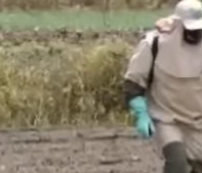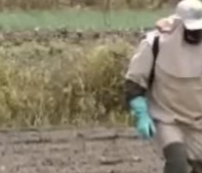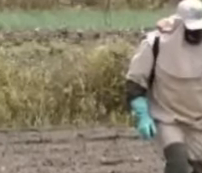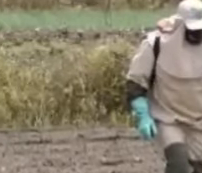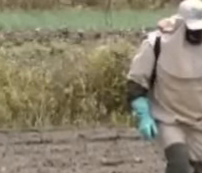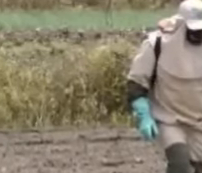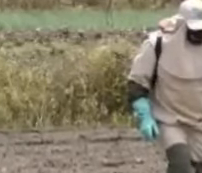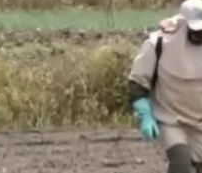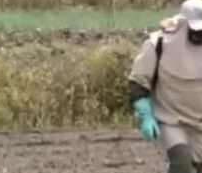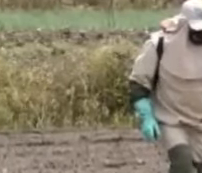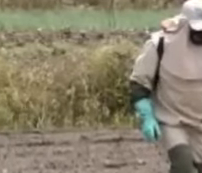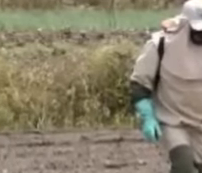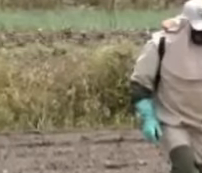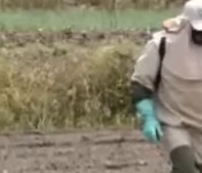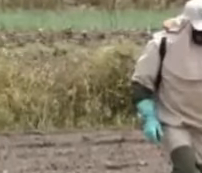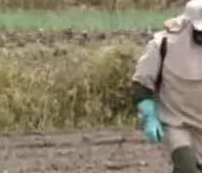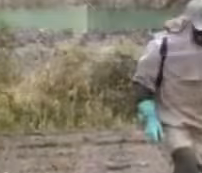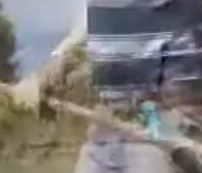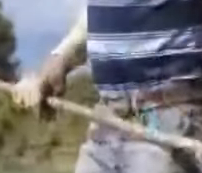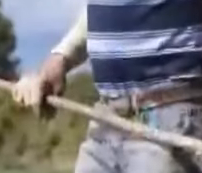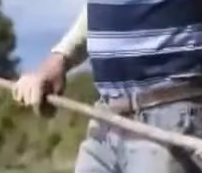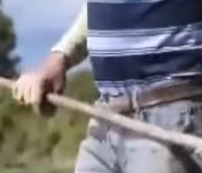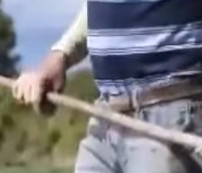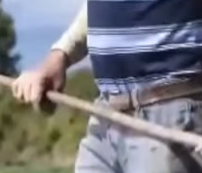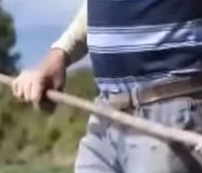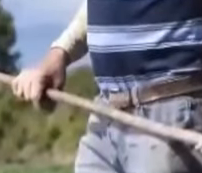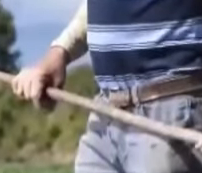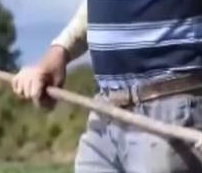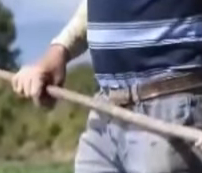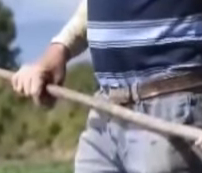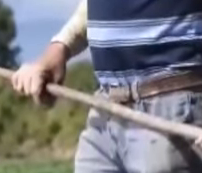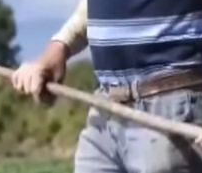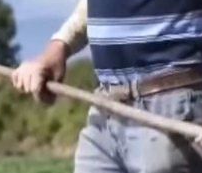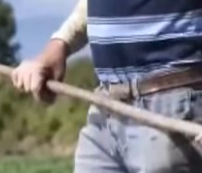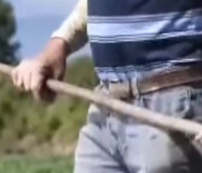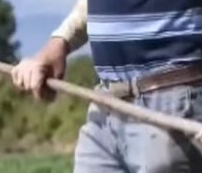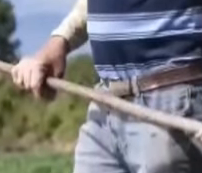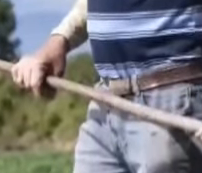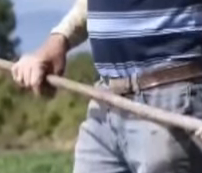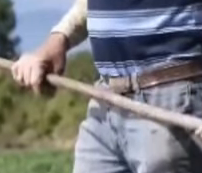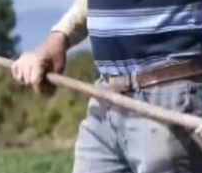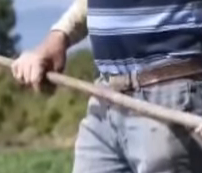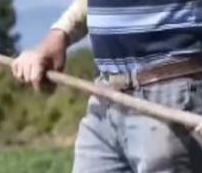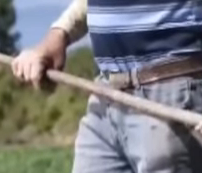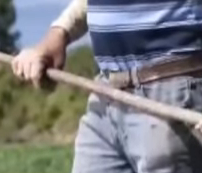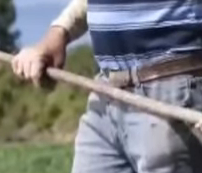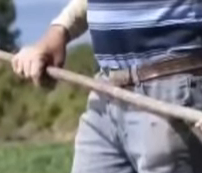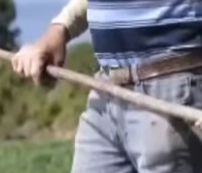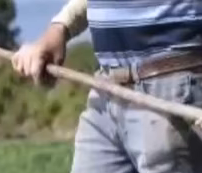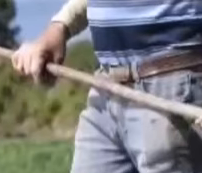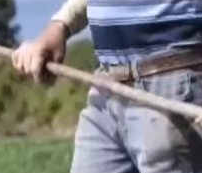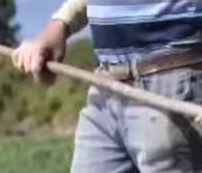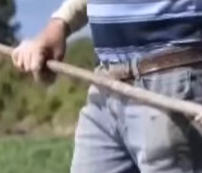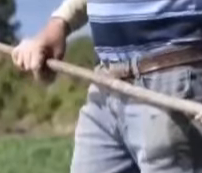peligros y evaluar y controlar los riesgos en el lugar de trabajo es esencial para crear un entorno laboral seguro y saludable Es un entorno de